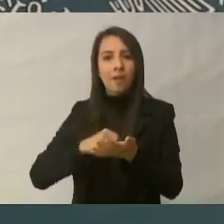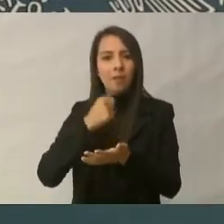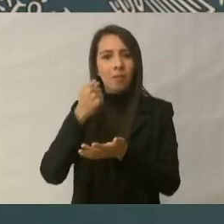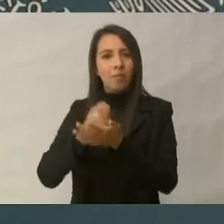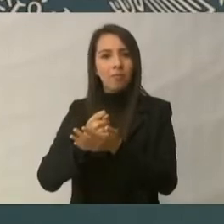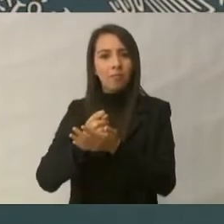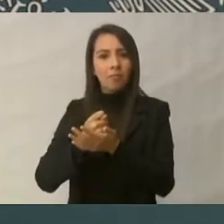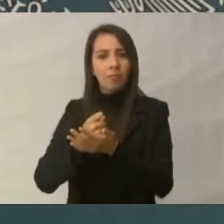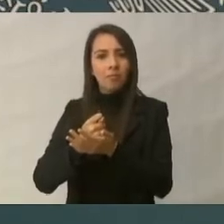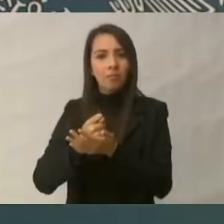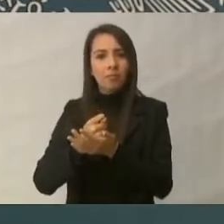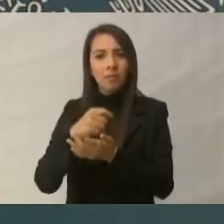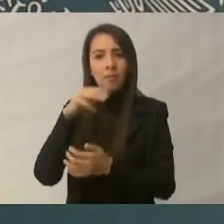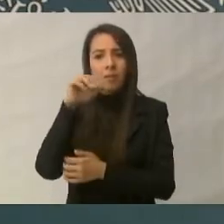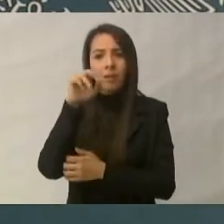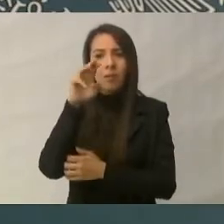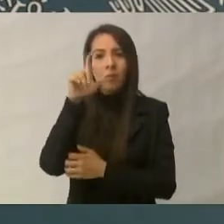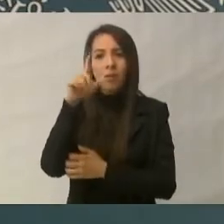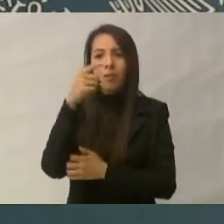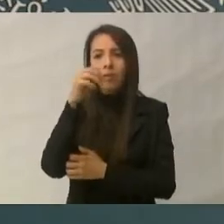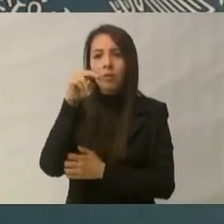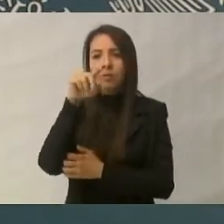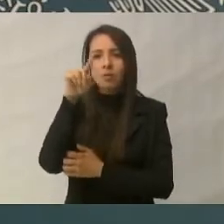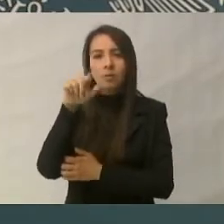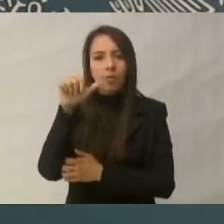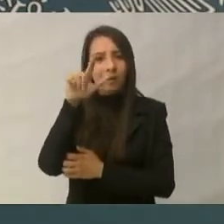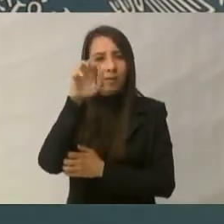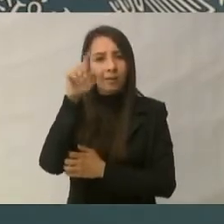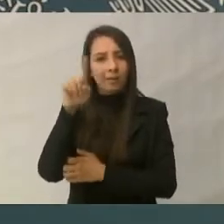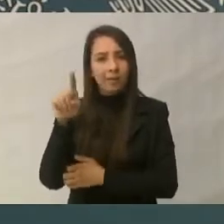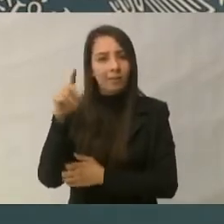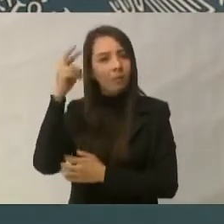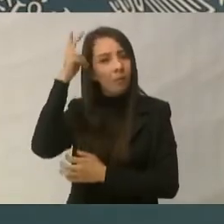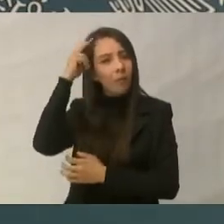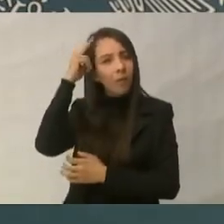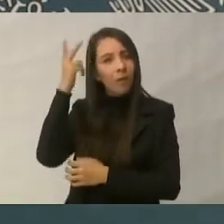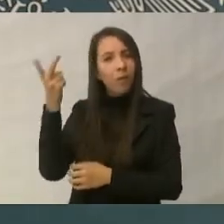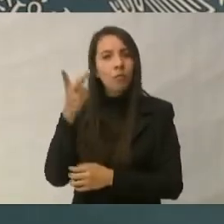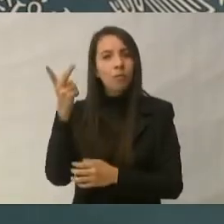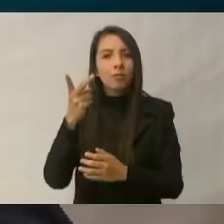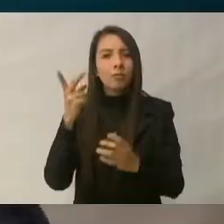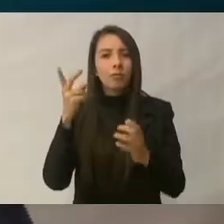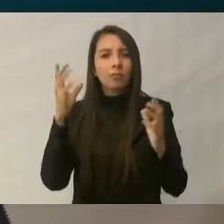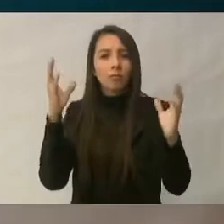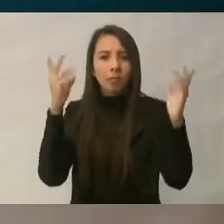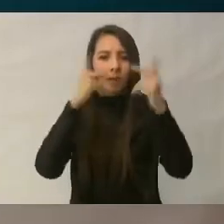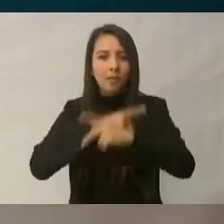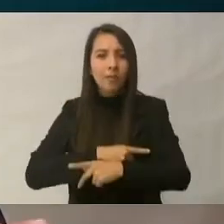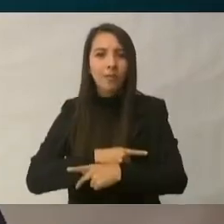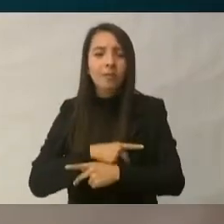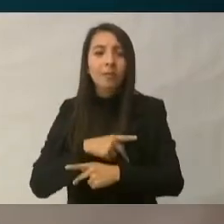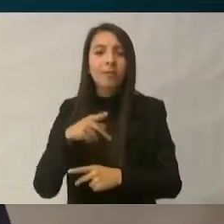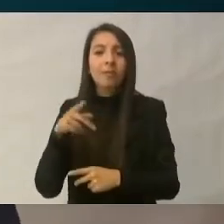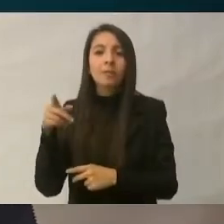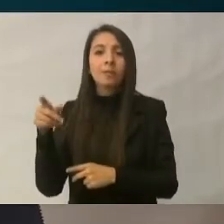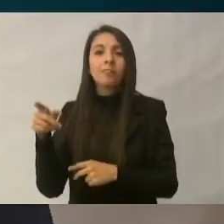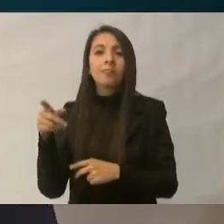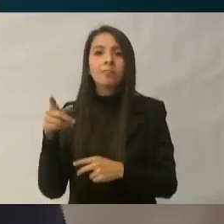Manuel González, compadre de Porfirio Díaz, pues extendió ese plan